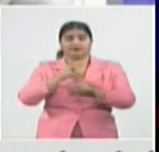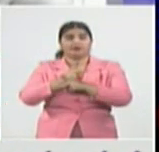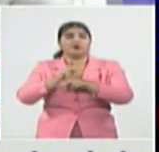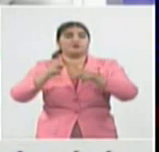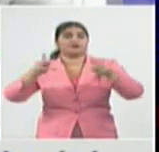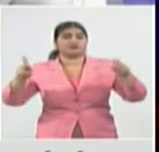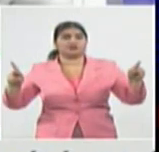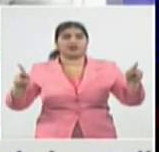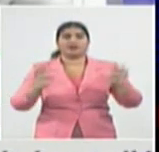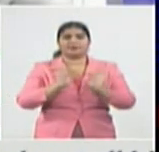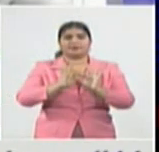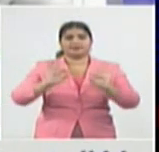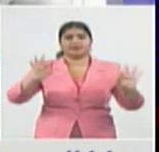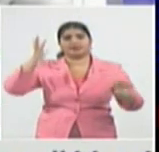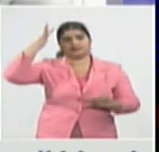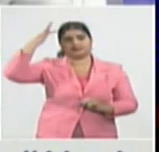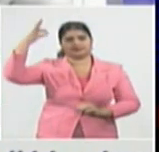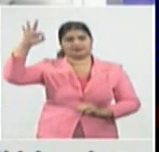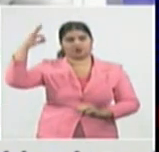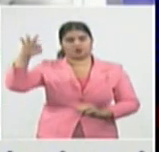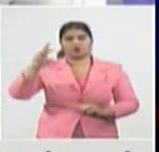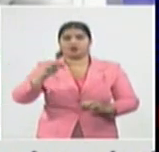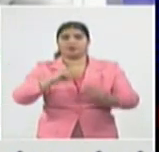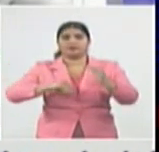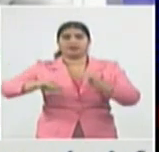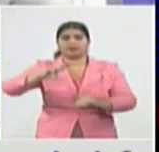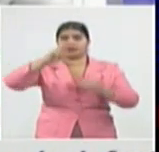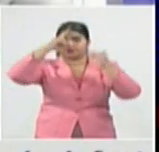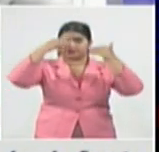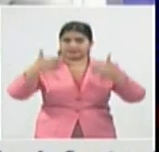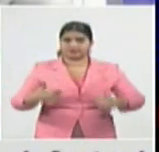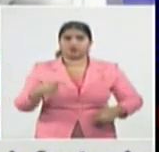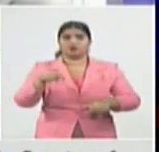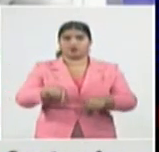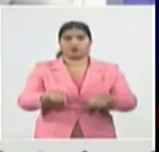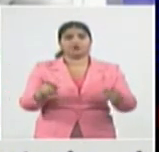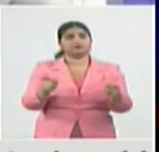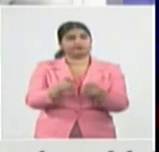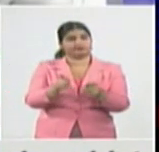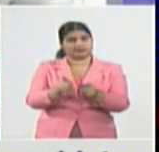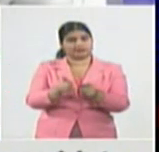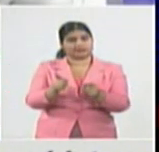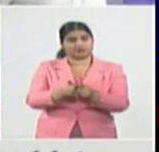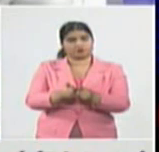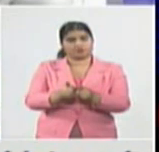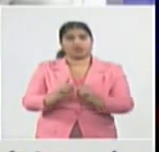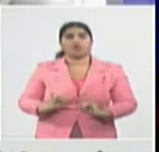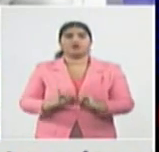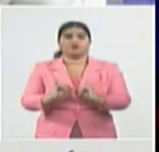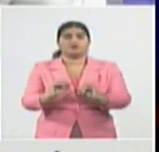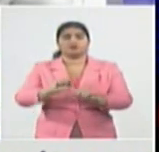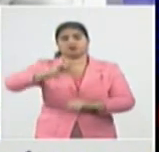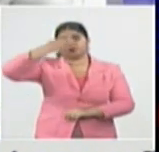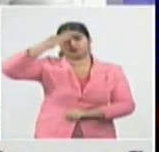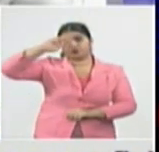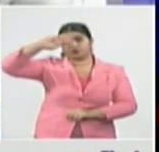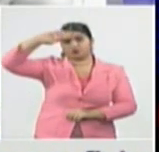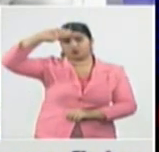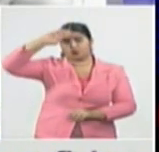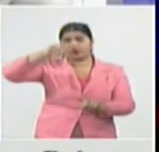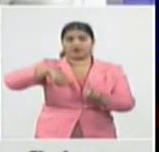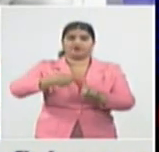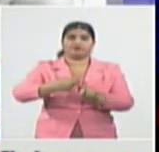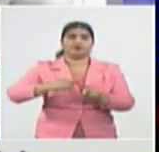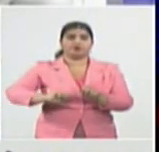los principales indicadores de las cifras manejadas en conferencia de prensa del Ministerio de Salud Pública al